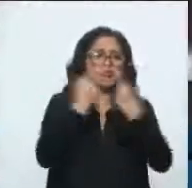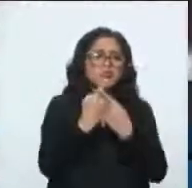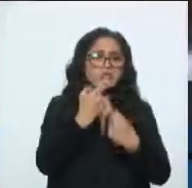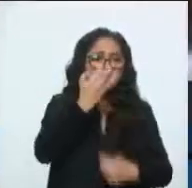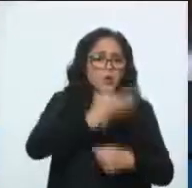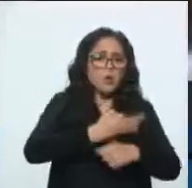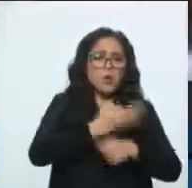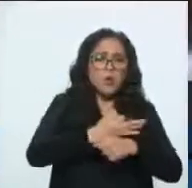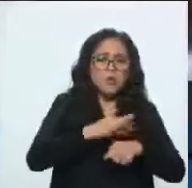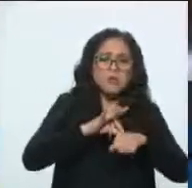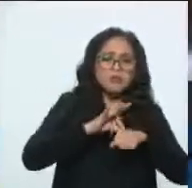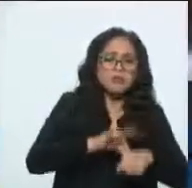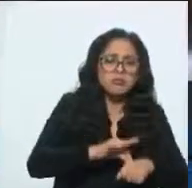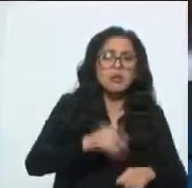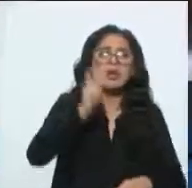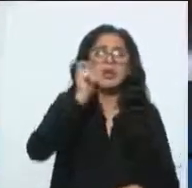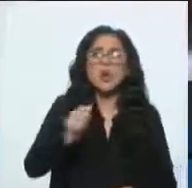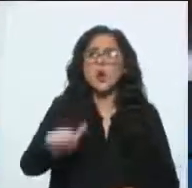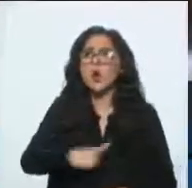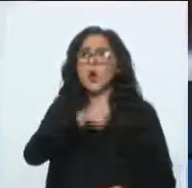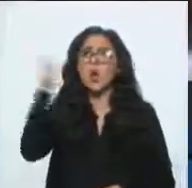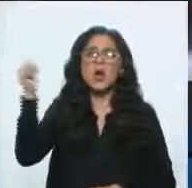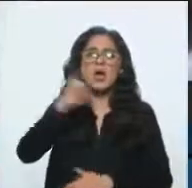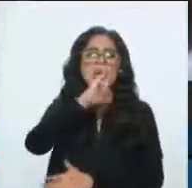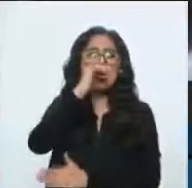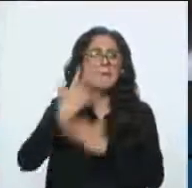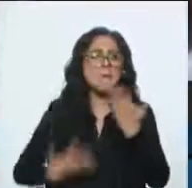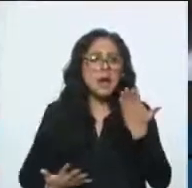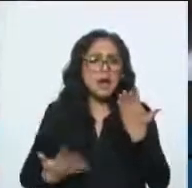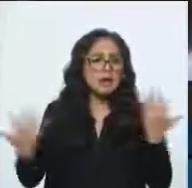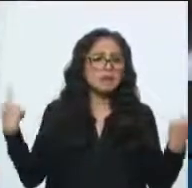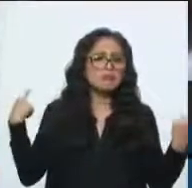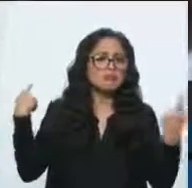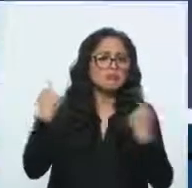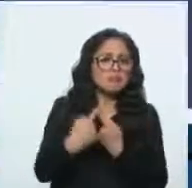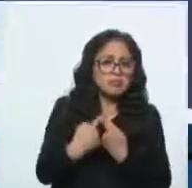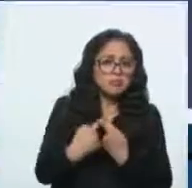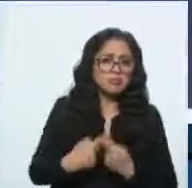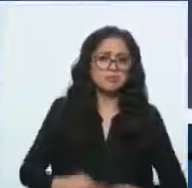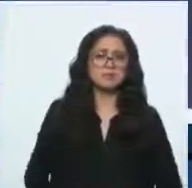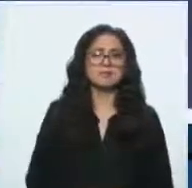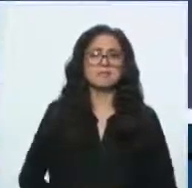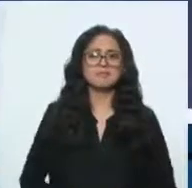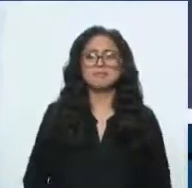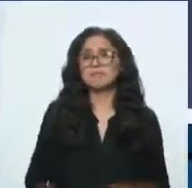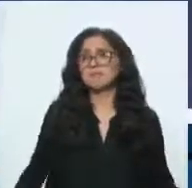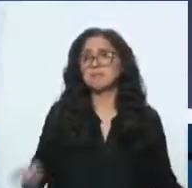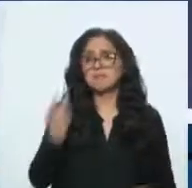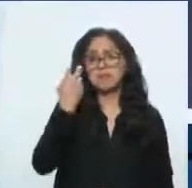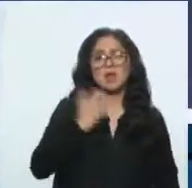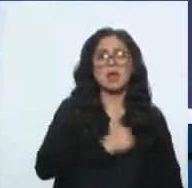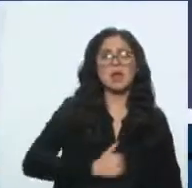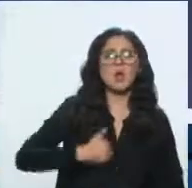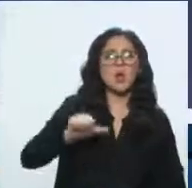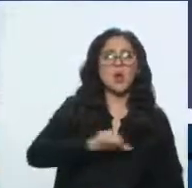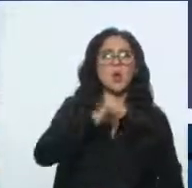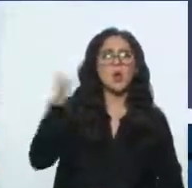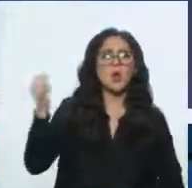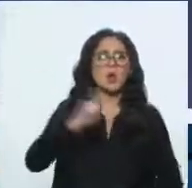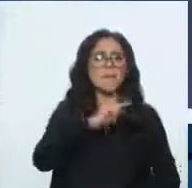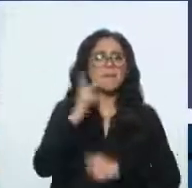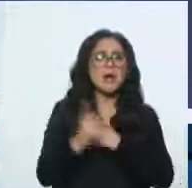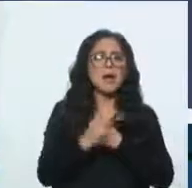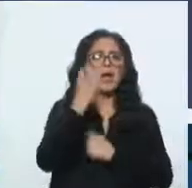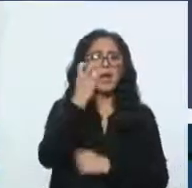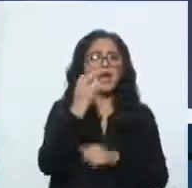pues, imágenes del pasado, siendo las pasadas por el presente. Y vaya que utilizan imágenes de otros países y las hacen parecer como situaciones que